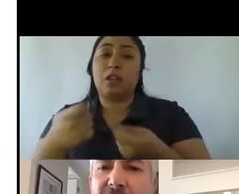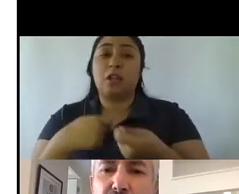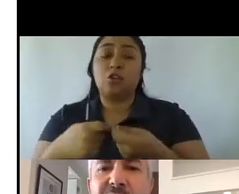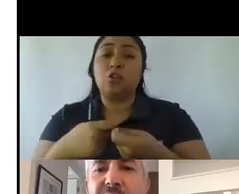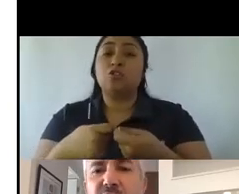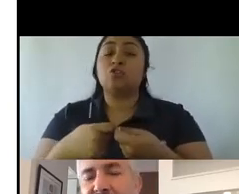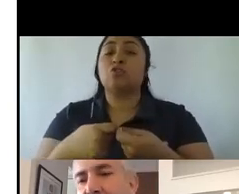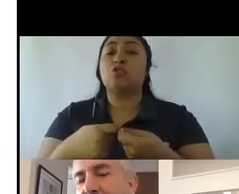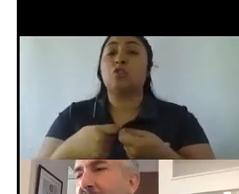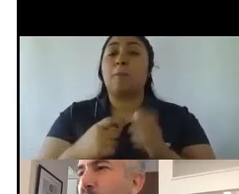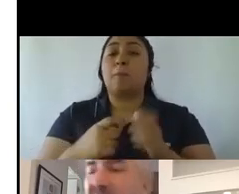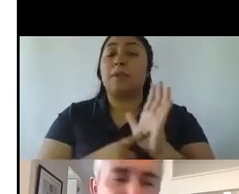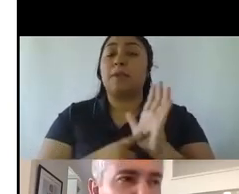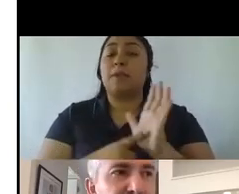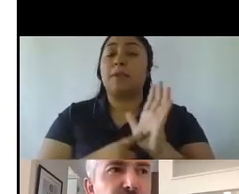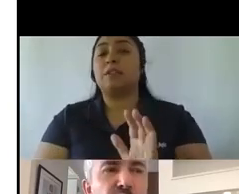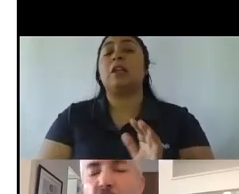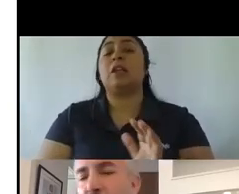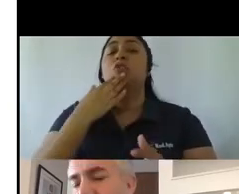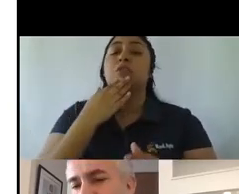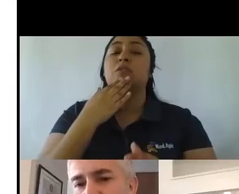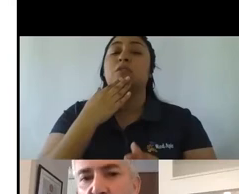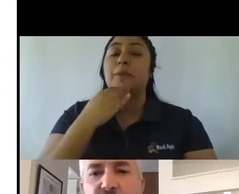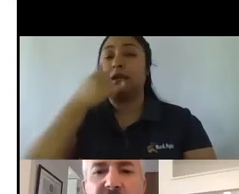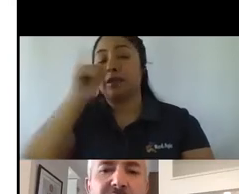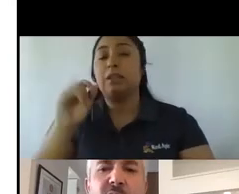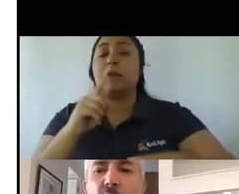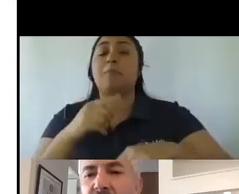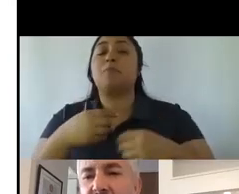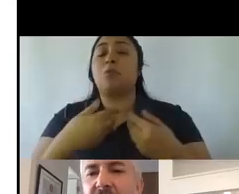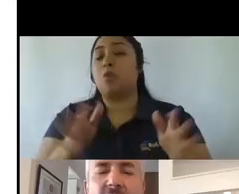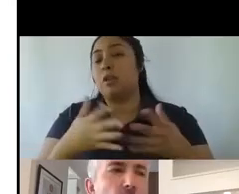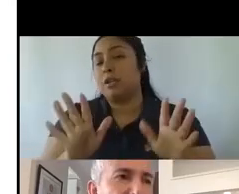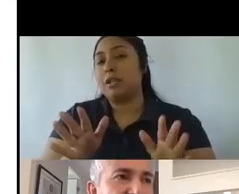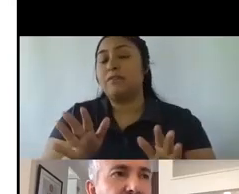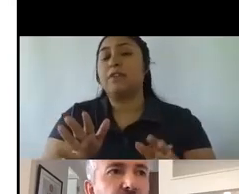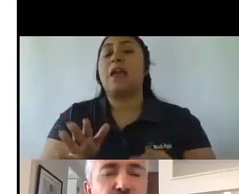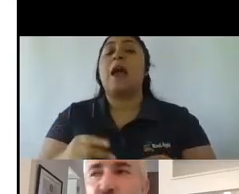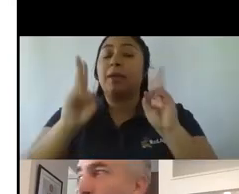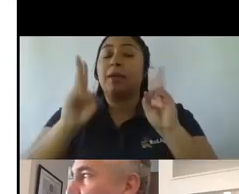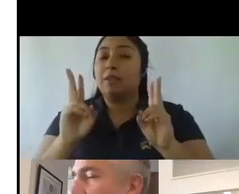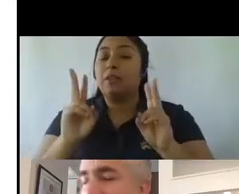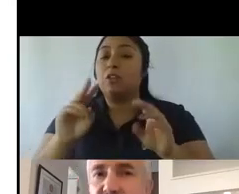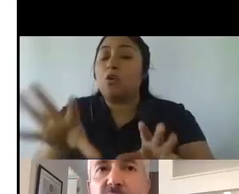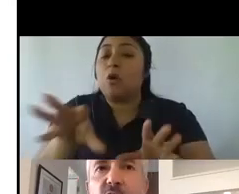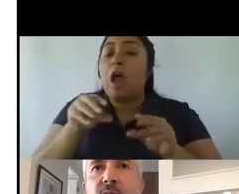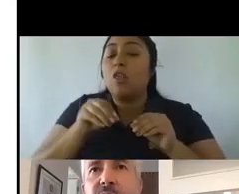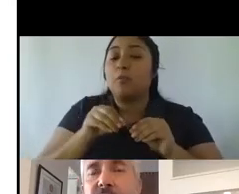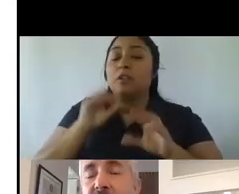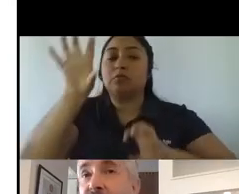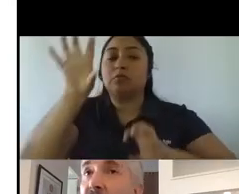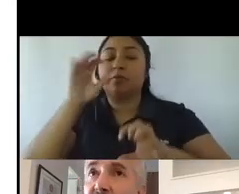o que el tiempo libre, la soledad, ha motivado muchísimo la adopción de mascotas, o que aumenta el consumo de medicamentos,